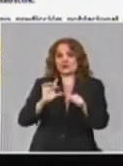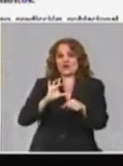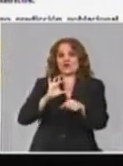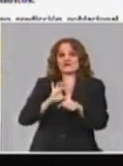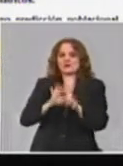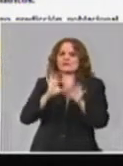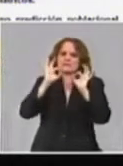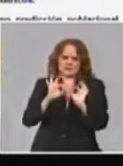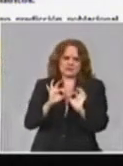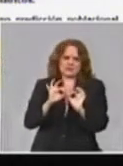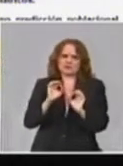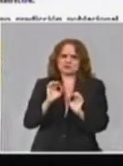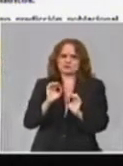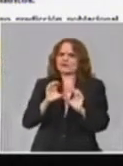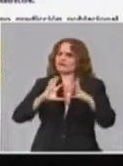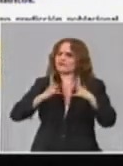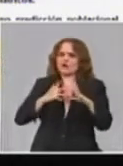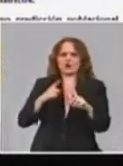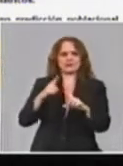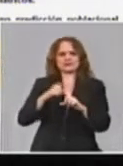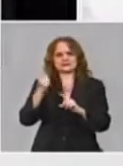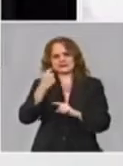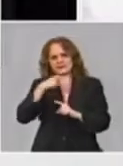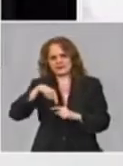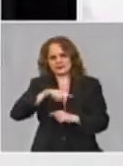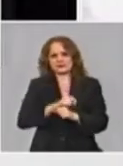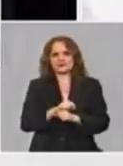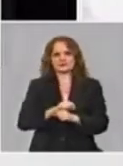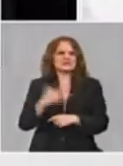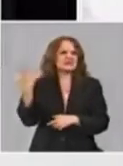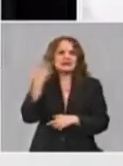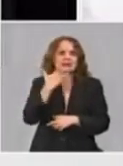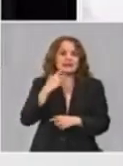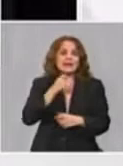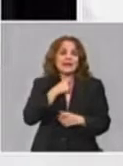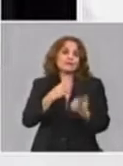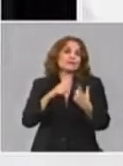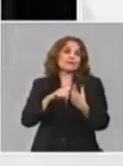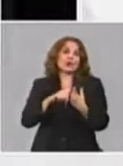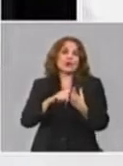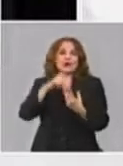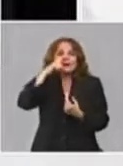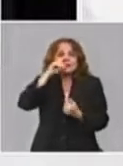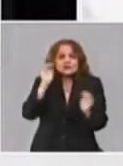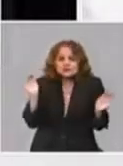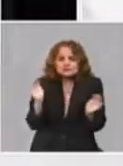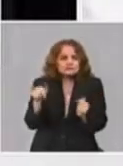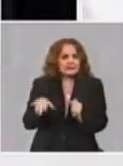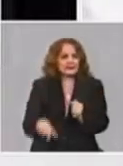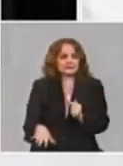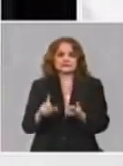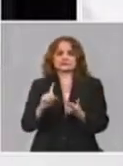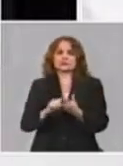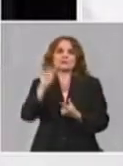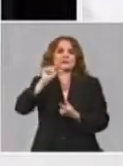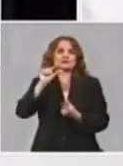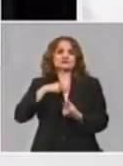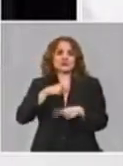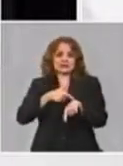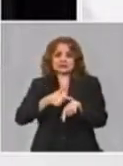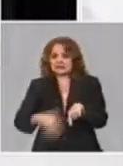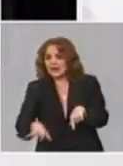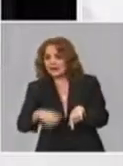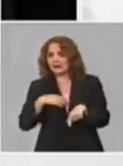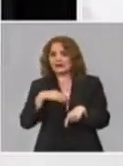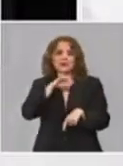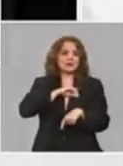son niños muy pequeños, personas que llegaron muy tarde, como decía el ministro que llegaron ya casi sin posibilidad y tuvieron que